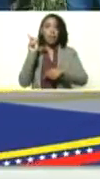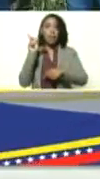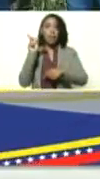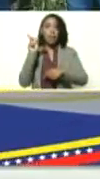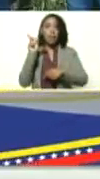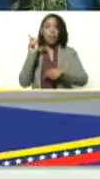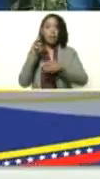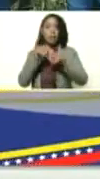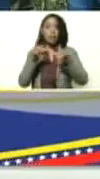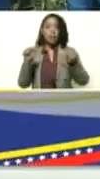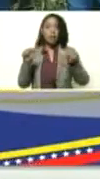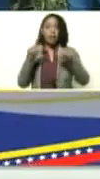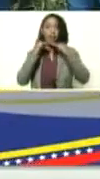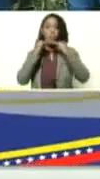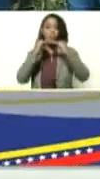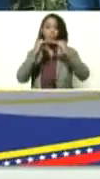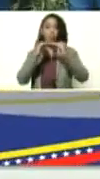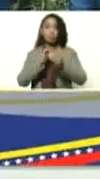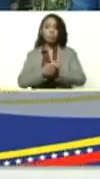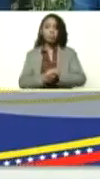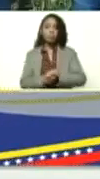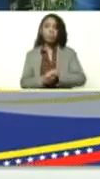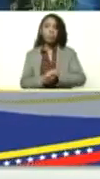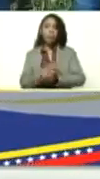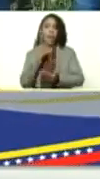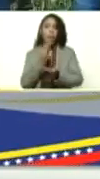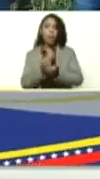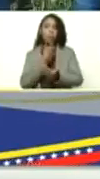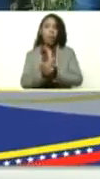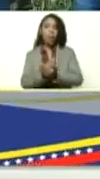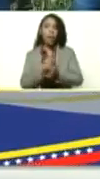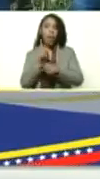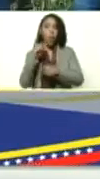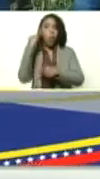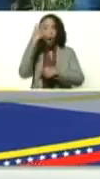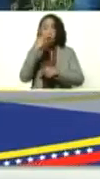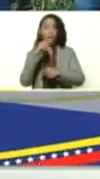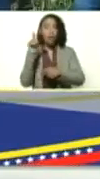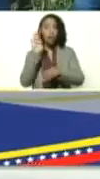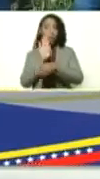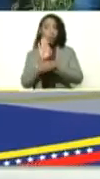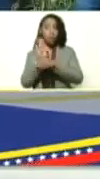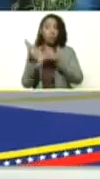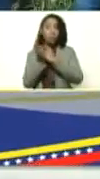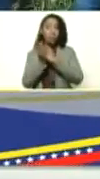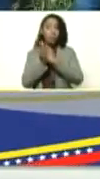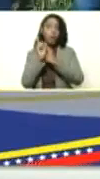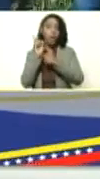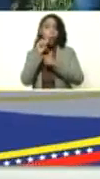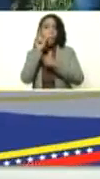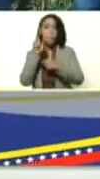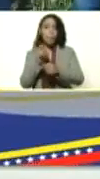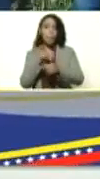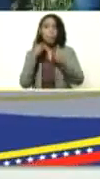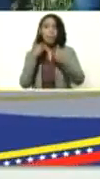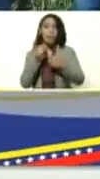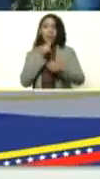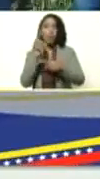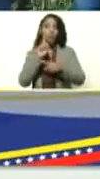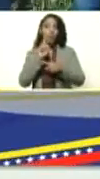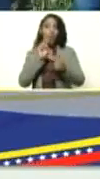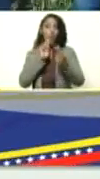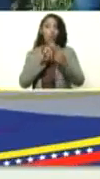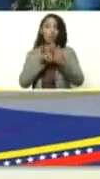en ese llano de Monaga es un muchacho que se cuida mucho Ernesto Luna para quienes no lo